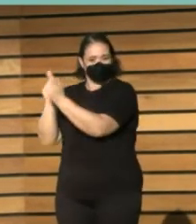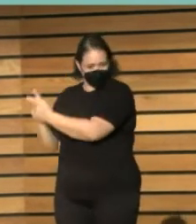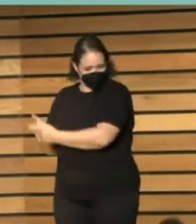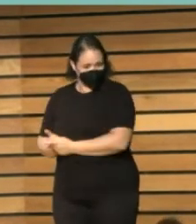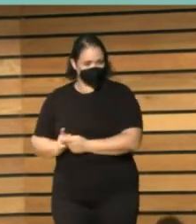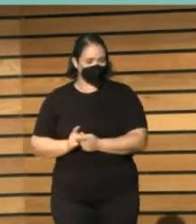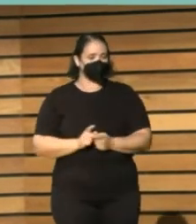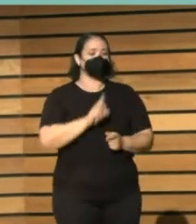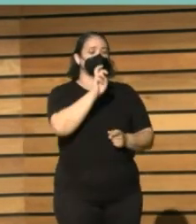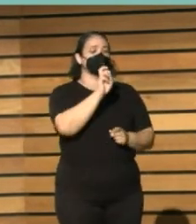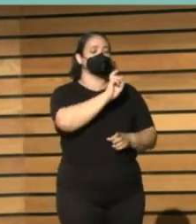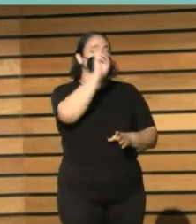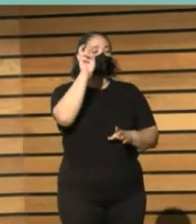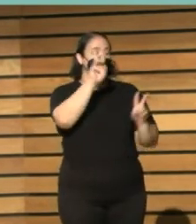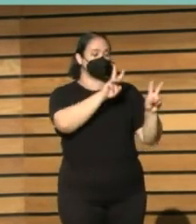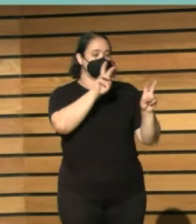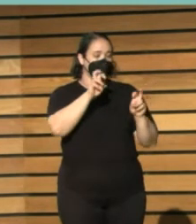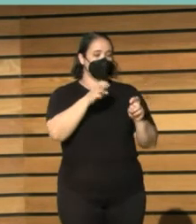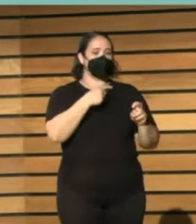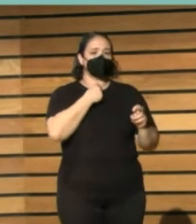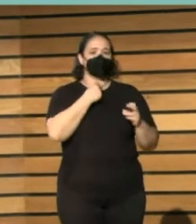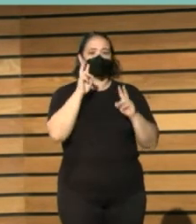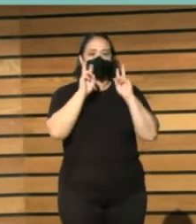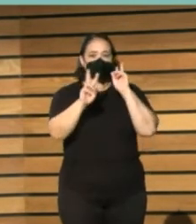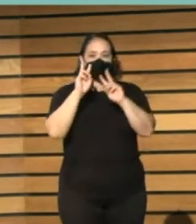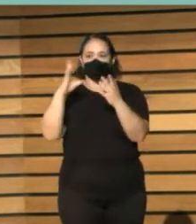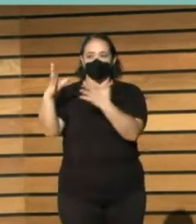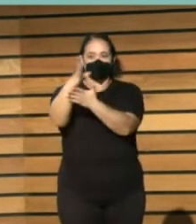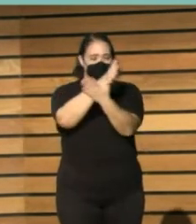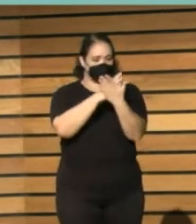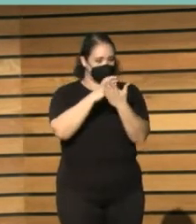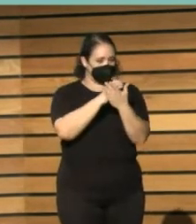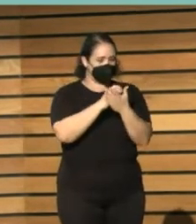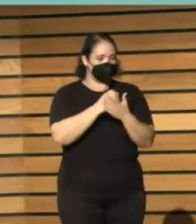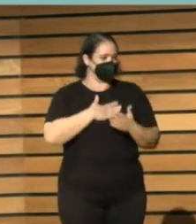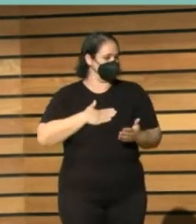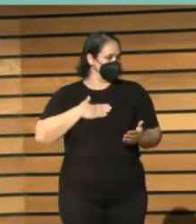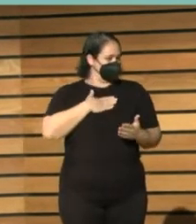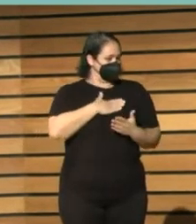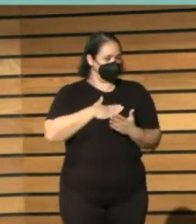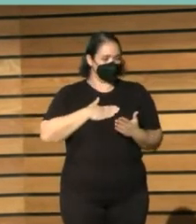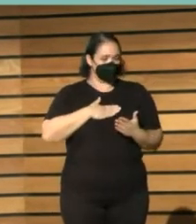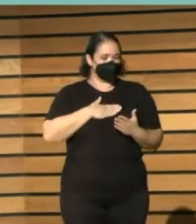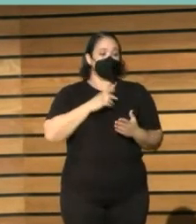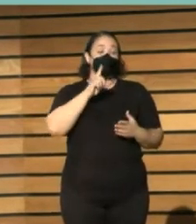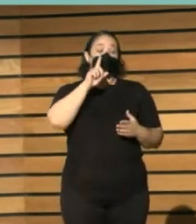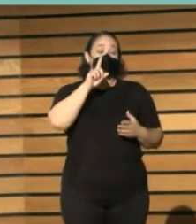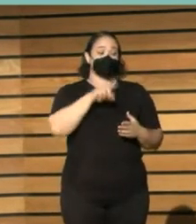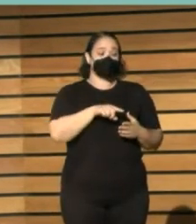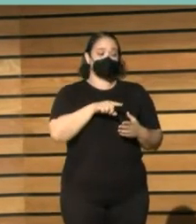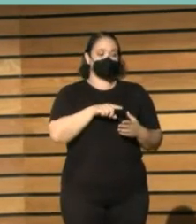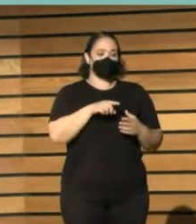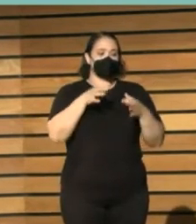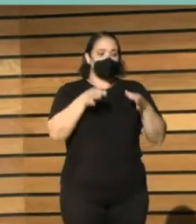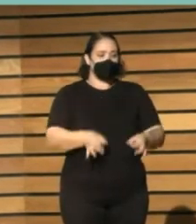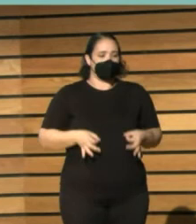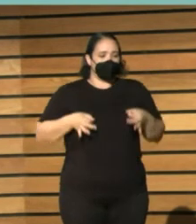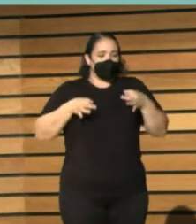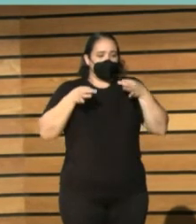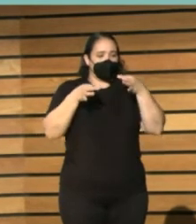también decir una cosa y es que a mí me encanta veros a todos de verdad siempre es un placer estar con vos dos pero es que también casi siempre somos los mismos